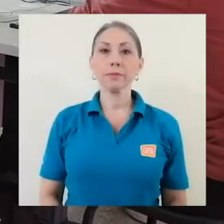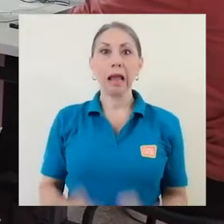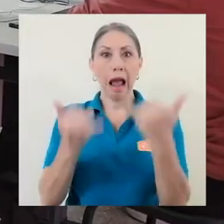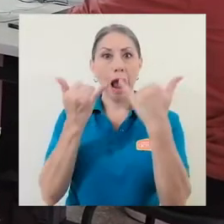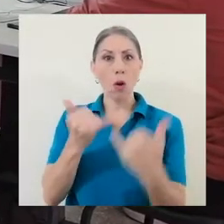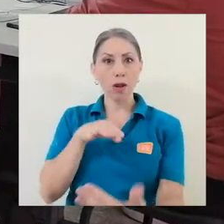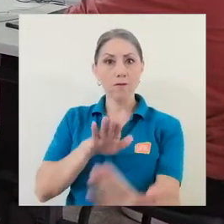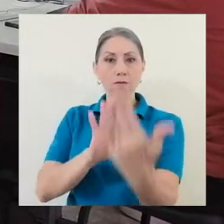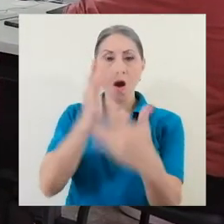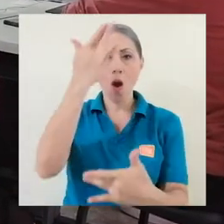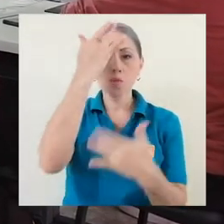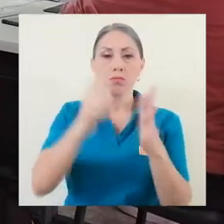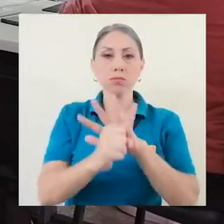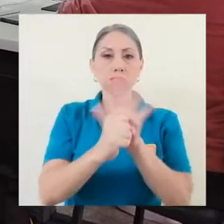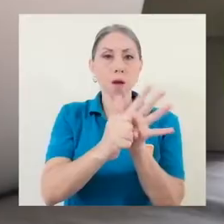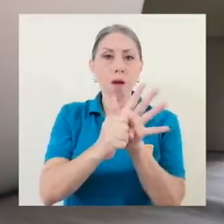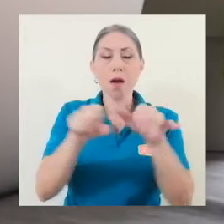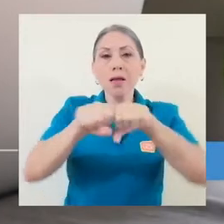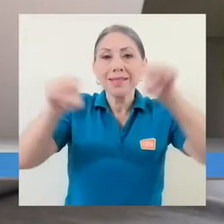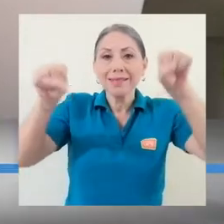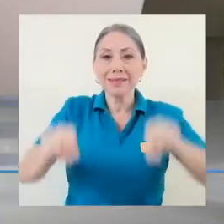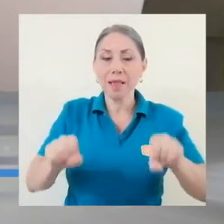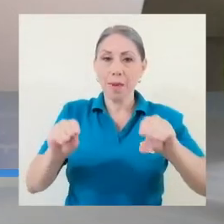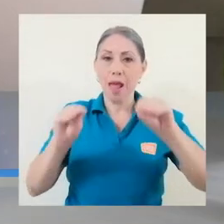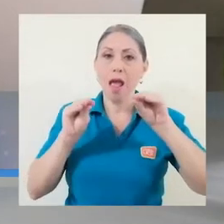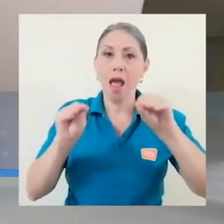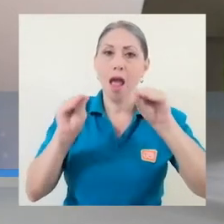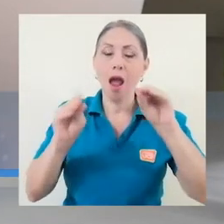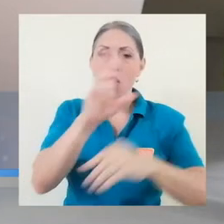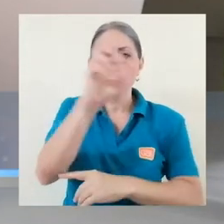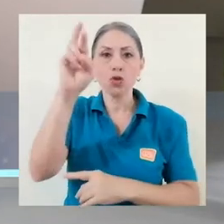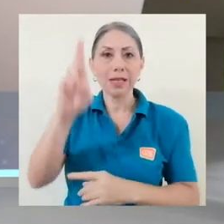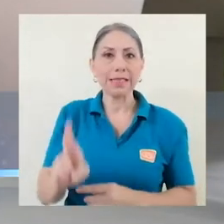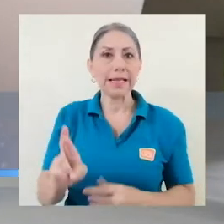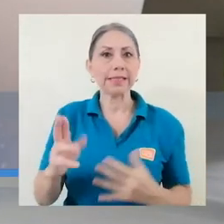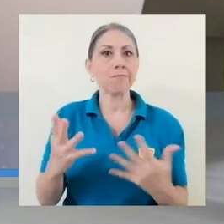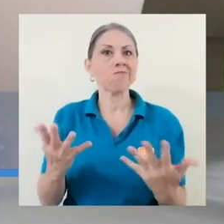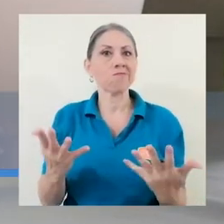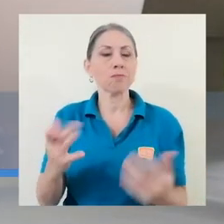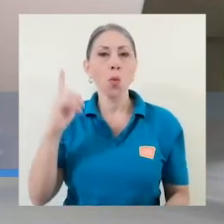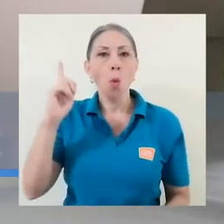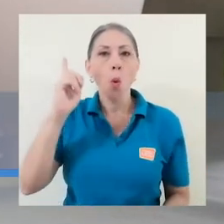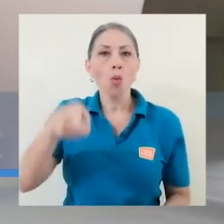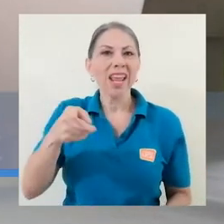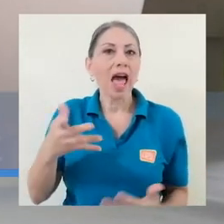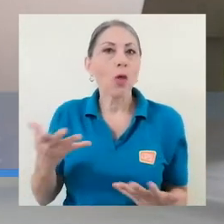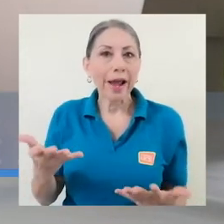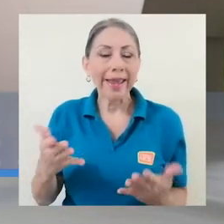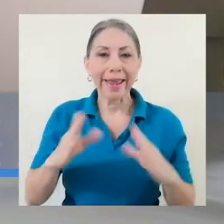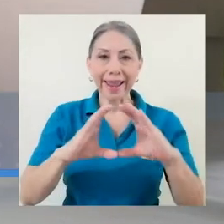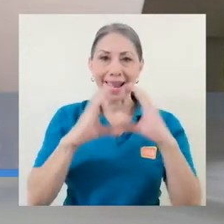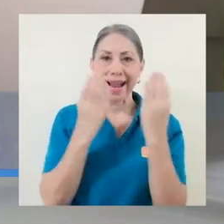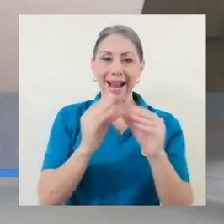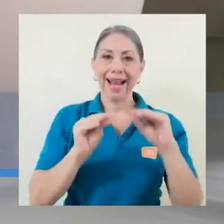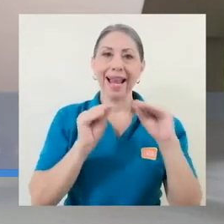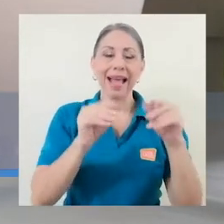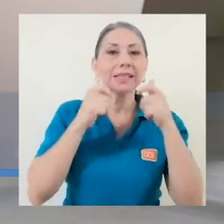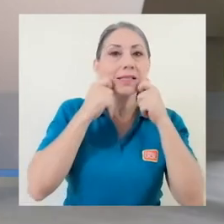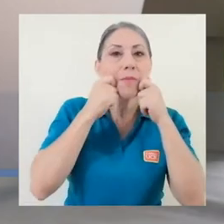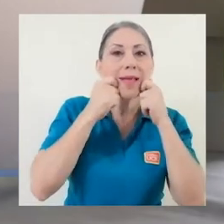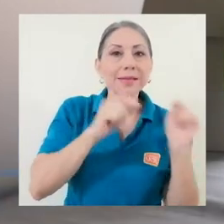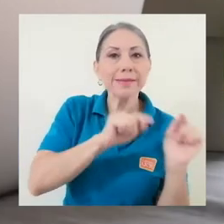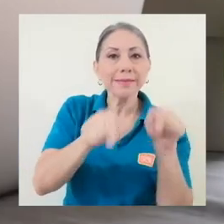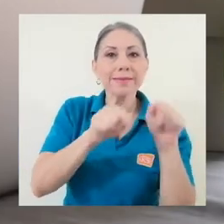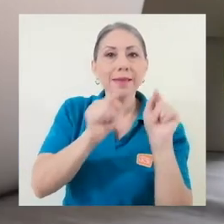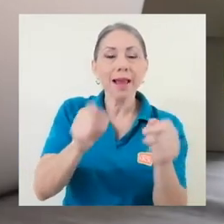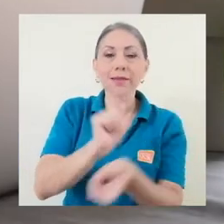Ante la pandemia del COVID-19, el sistema educativo costarricense se ha visto obligado a cambiar las clases presenciales por